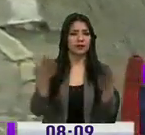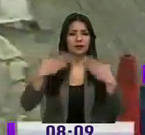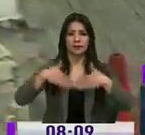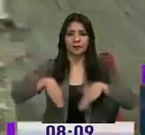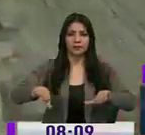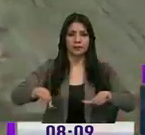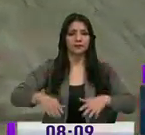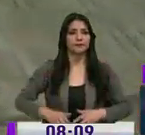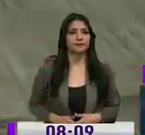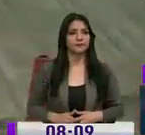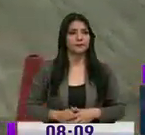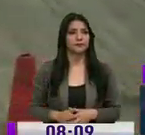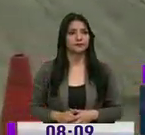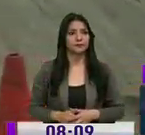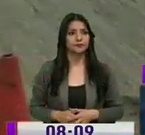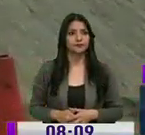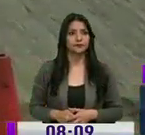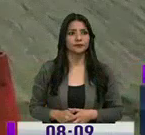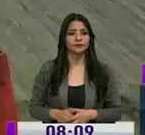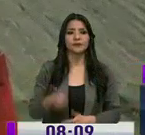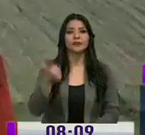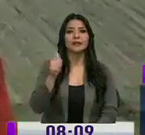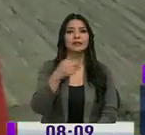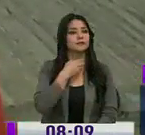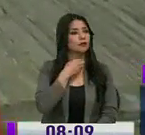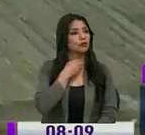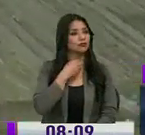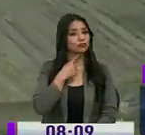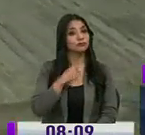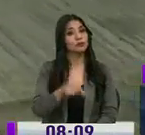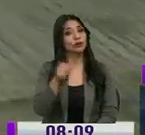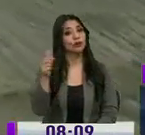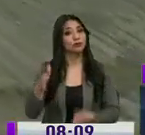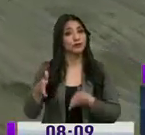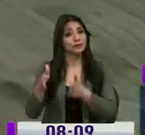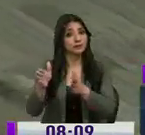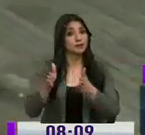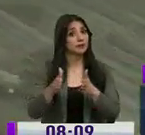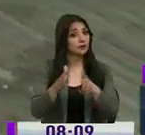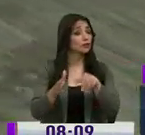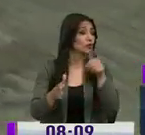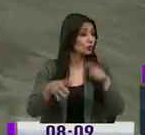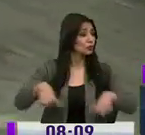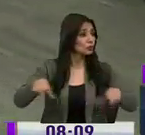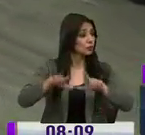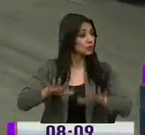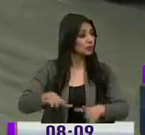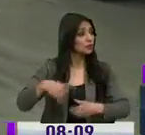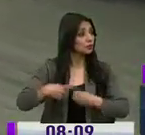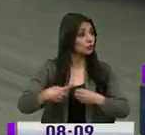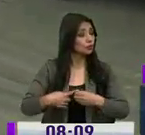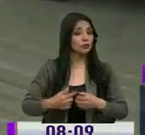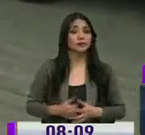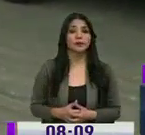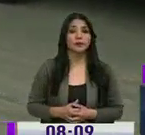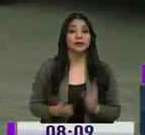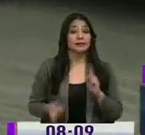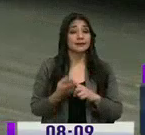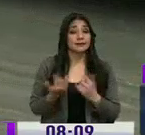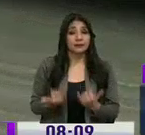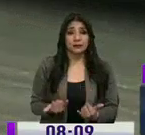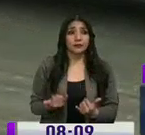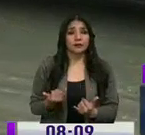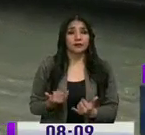el avance. Aparte de la avenida 10 de agosto, ¿usted tiene prevista otro reasfalto en otro sector de la capital? Por el momento